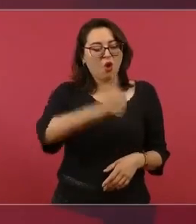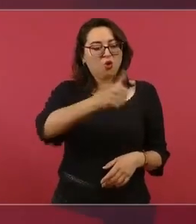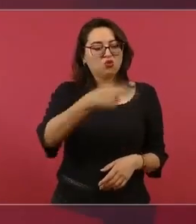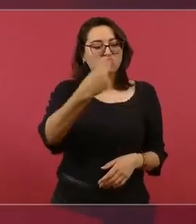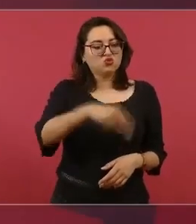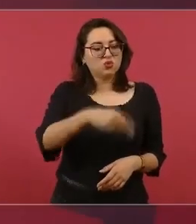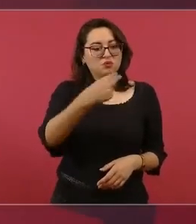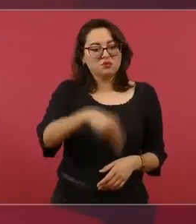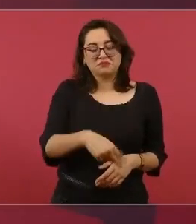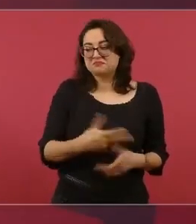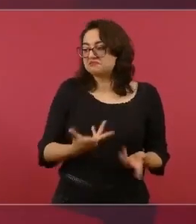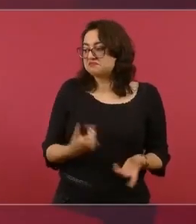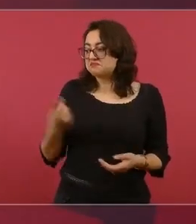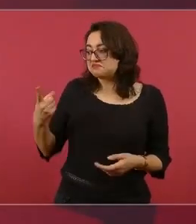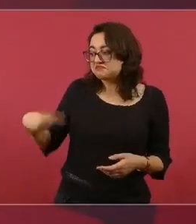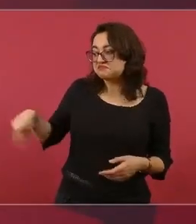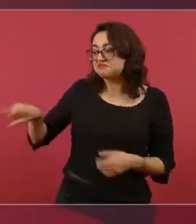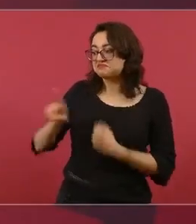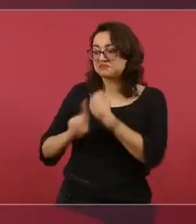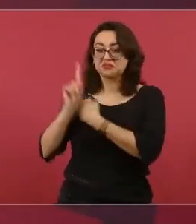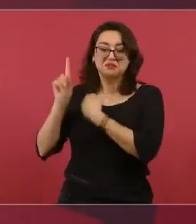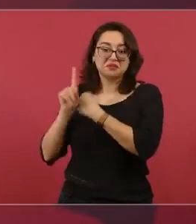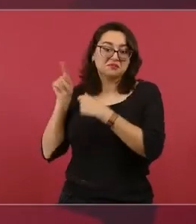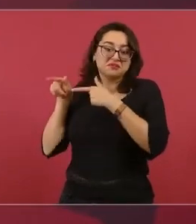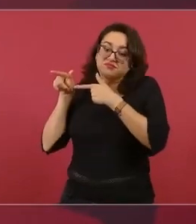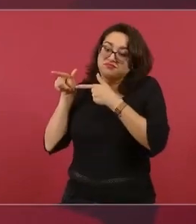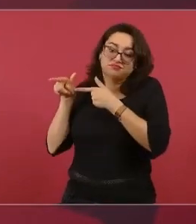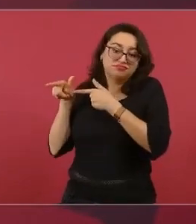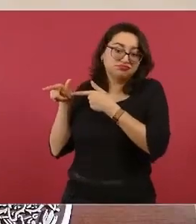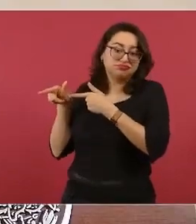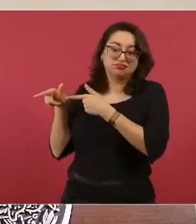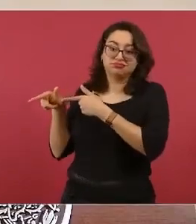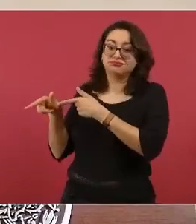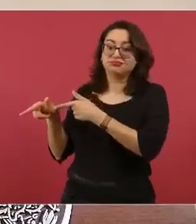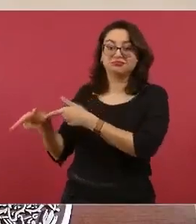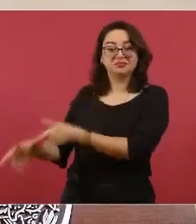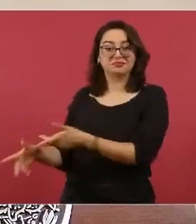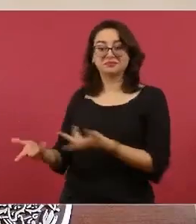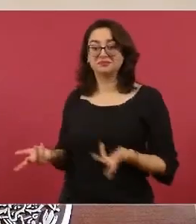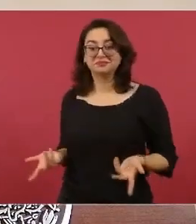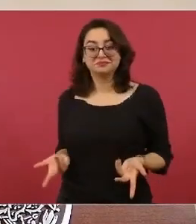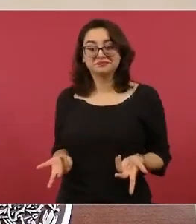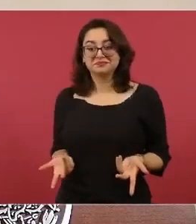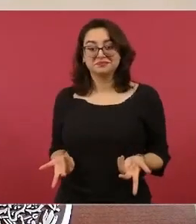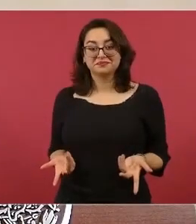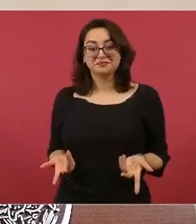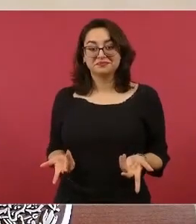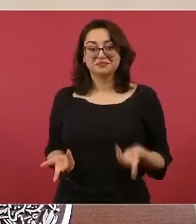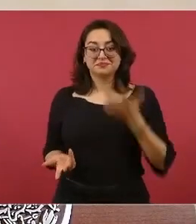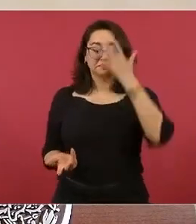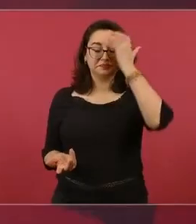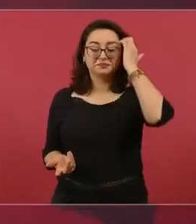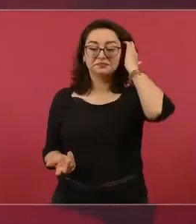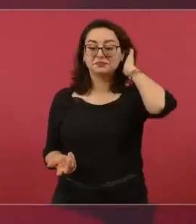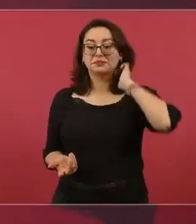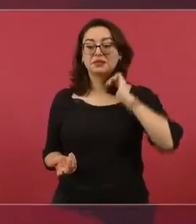a resolver cuándo va a llegar una empresa particular